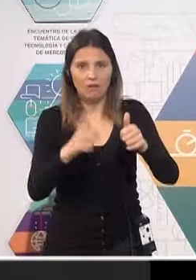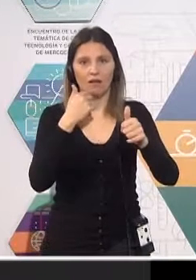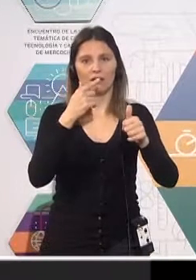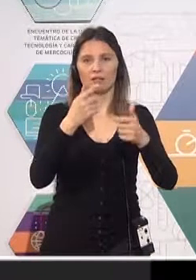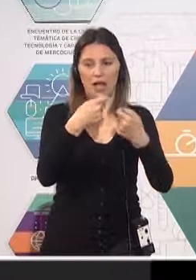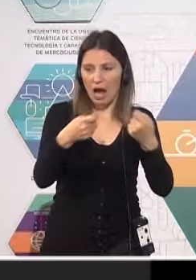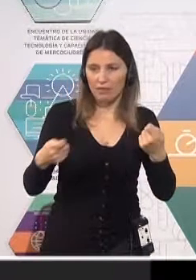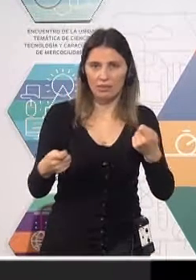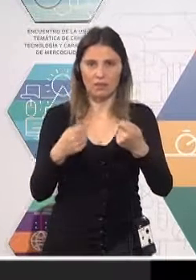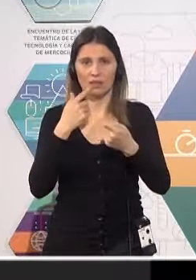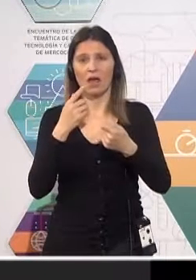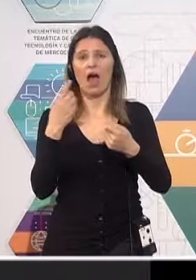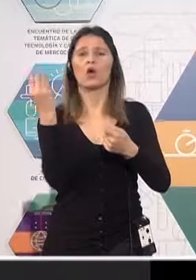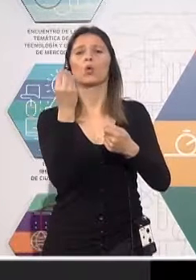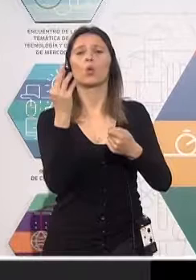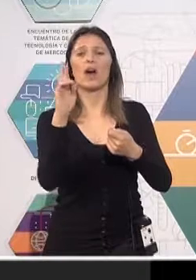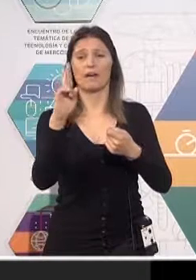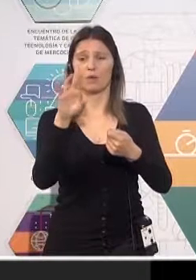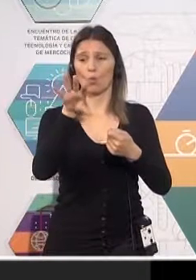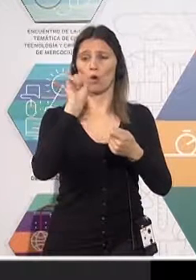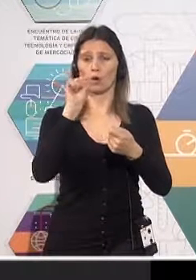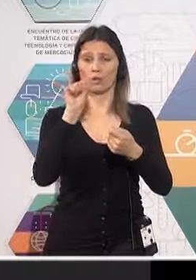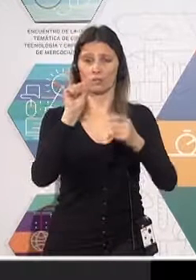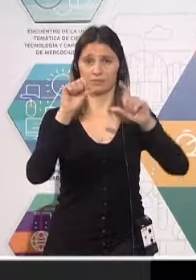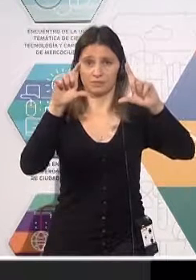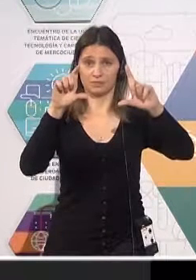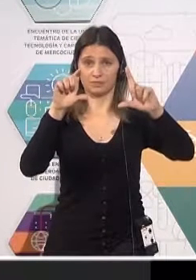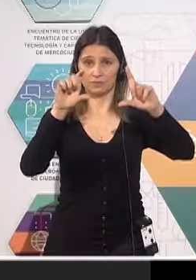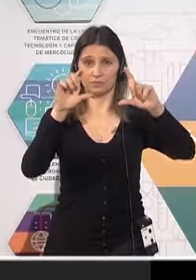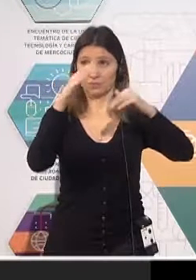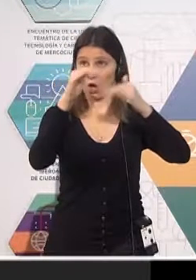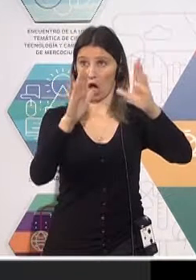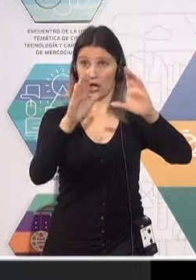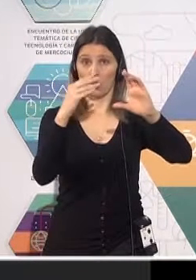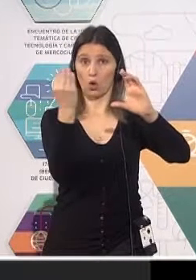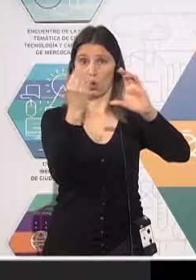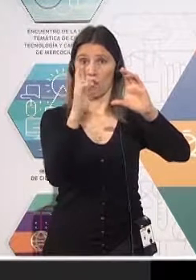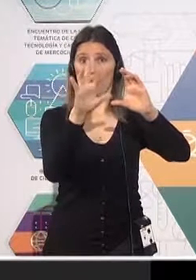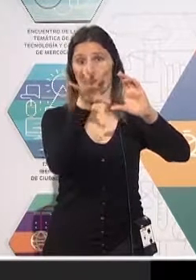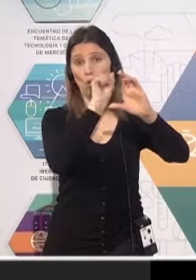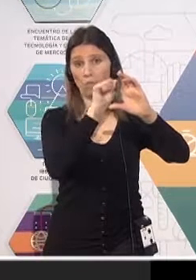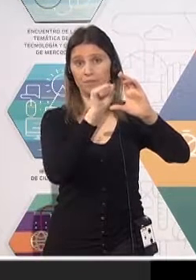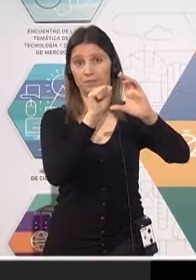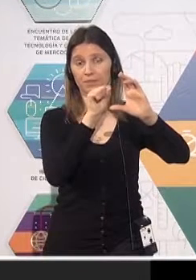un código QR, que es esto, que si lo llegan además a tener un lector de código QR,